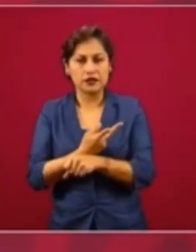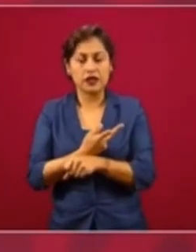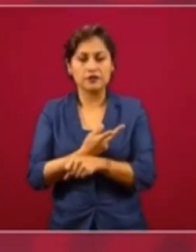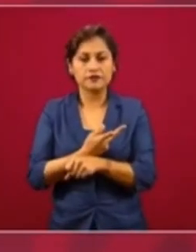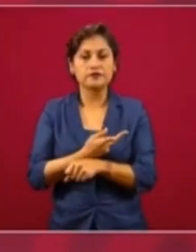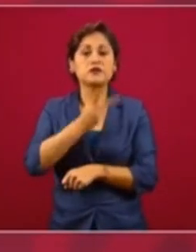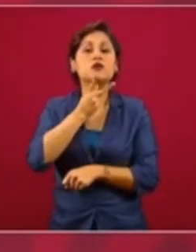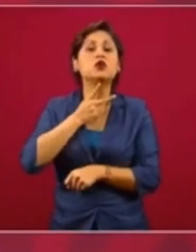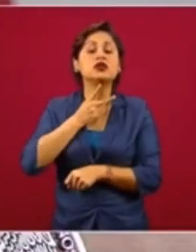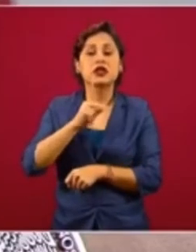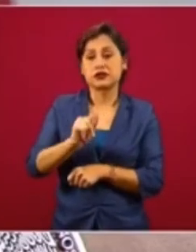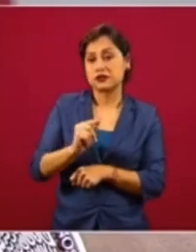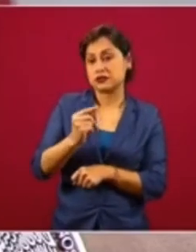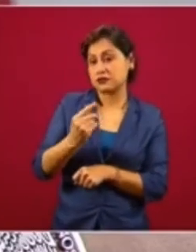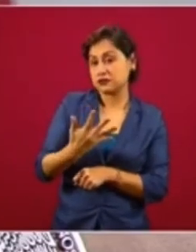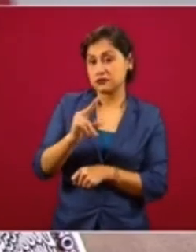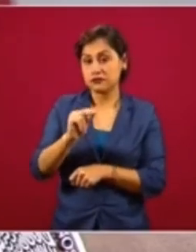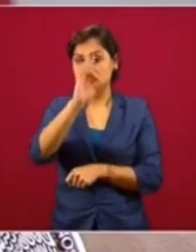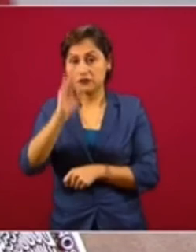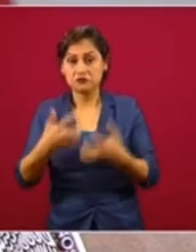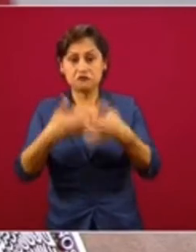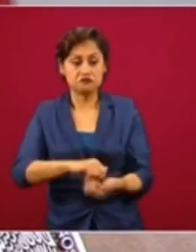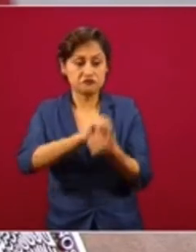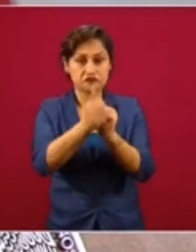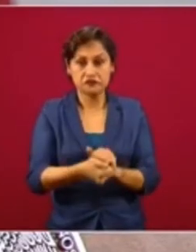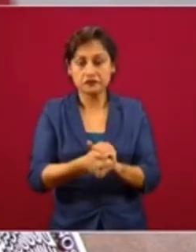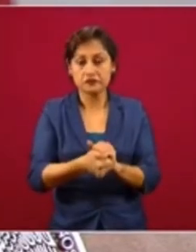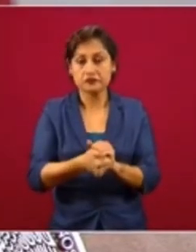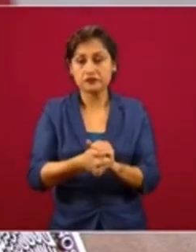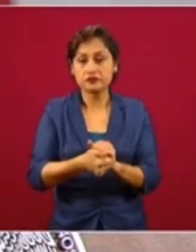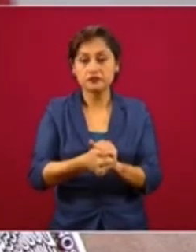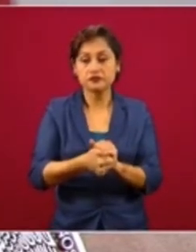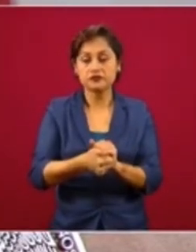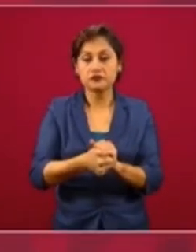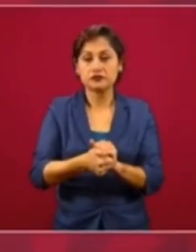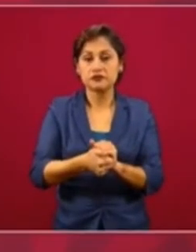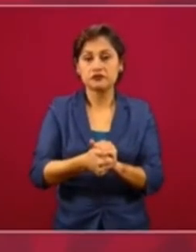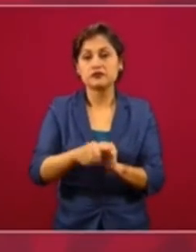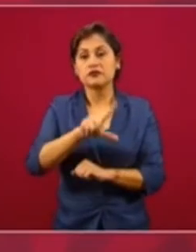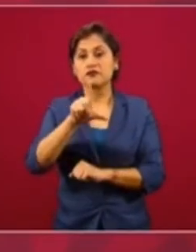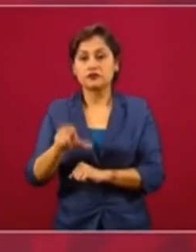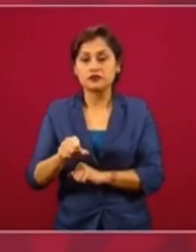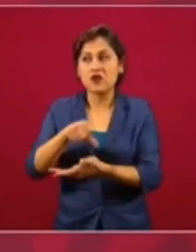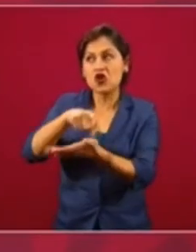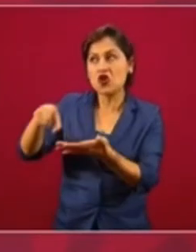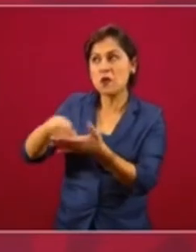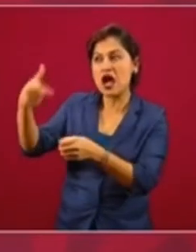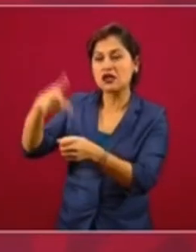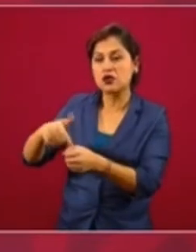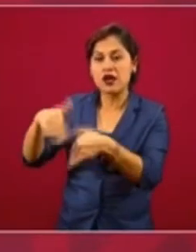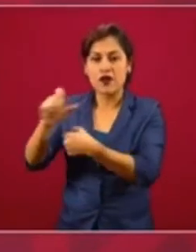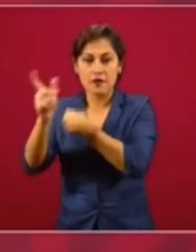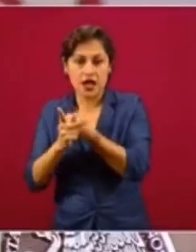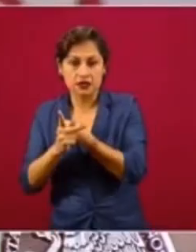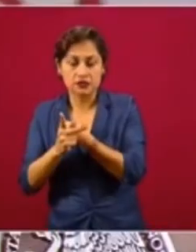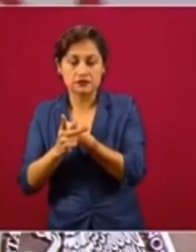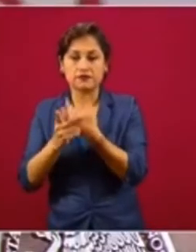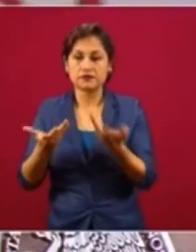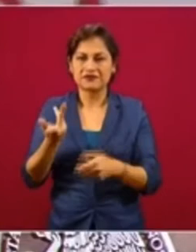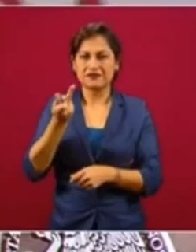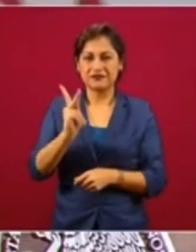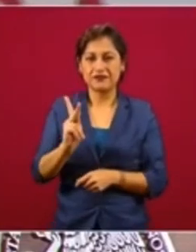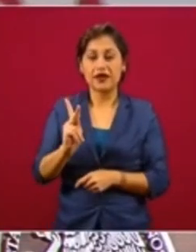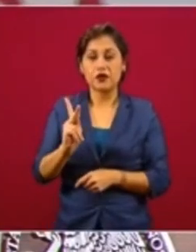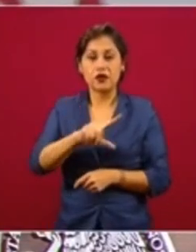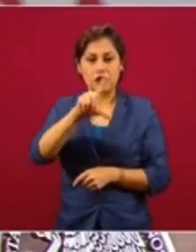porcentaje considerable, 75, 80%, y comprábamos todavía una cantidad, volumen de gasolina en el extranjero. A partir de la crisis,